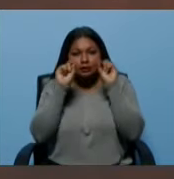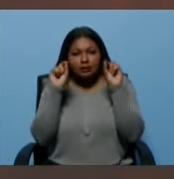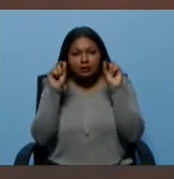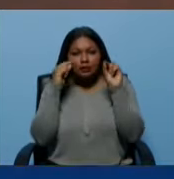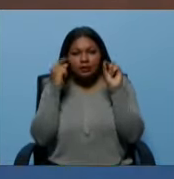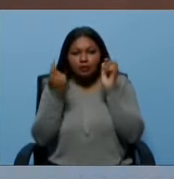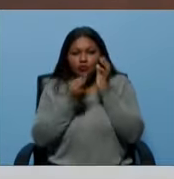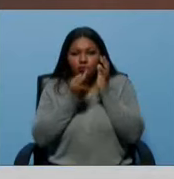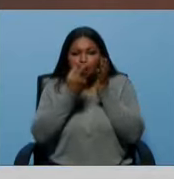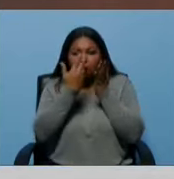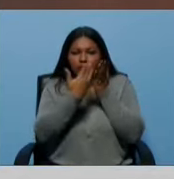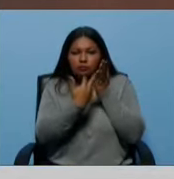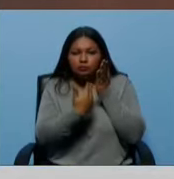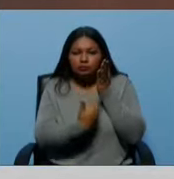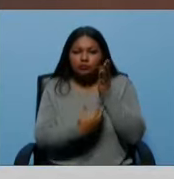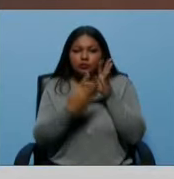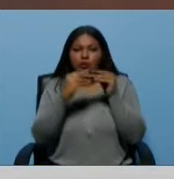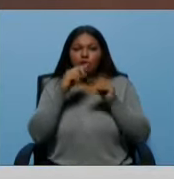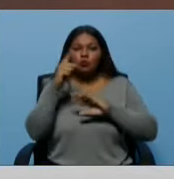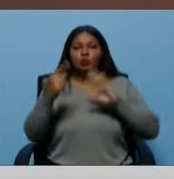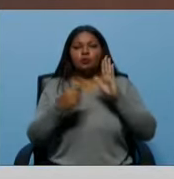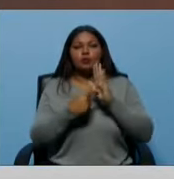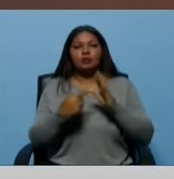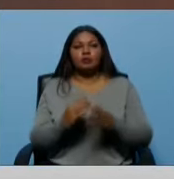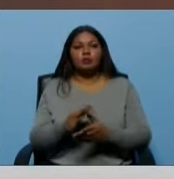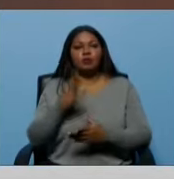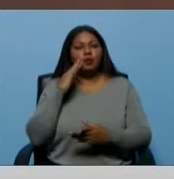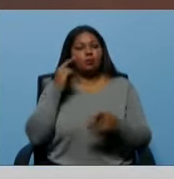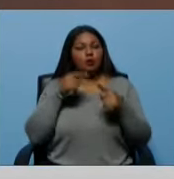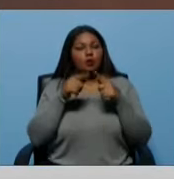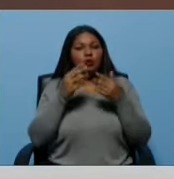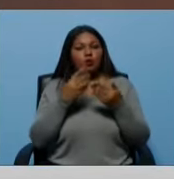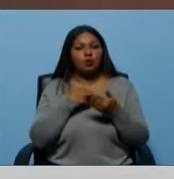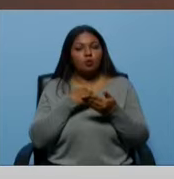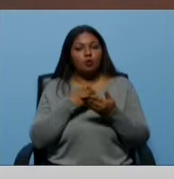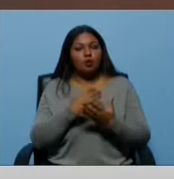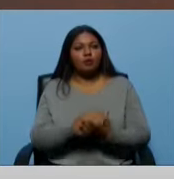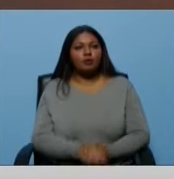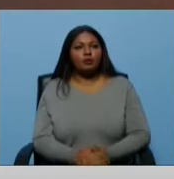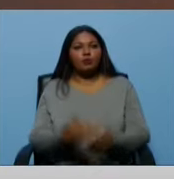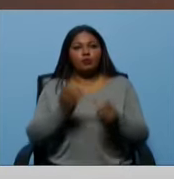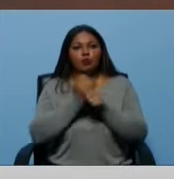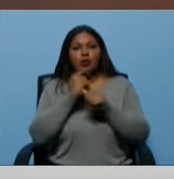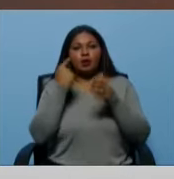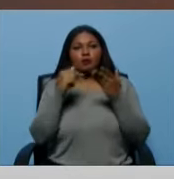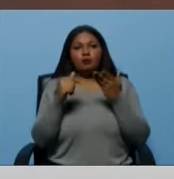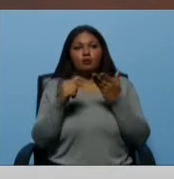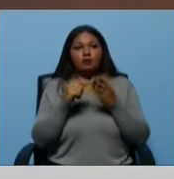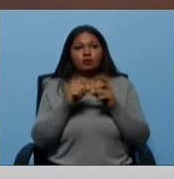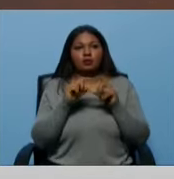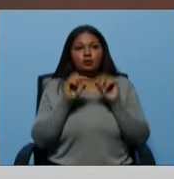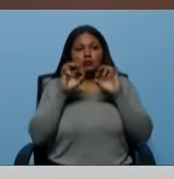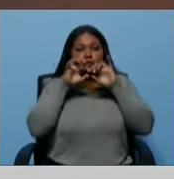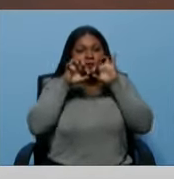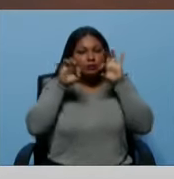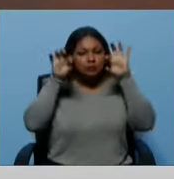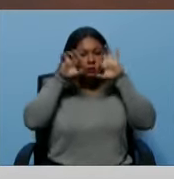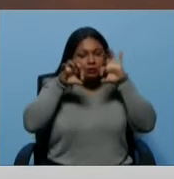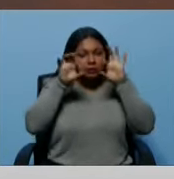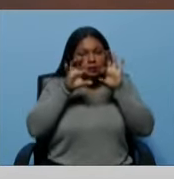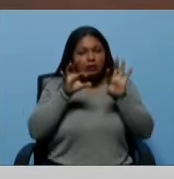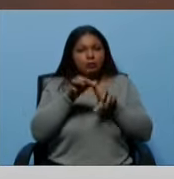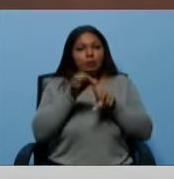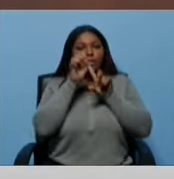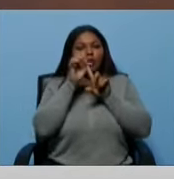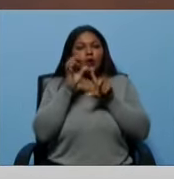buscar donde te dice que la plataforma no pueda tomar tus datos. Aparece muy escondido, ¿no? Hay que buscarlo, hay que ser